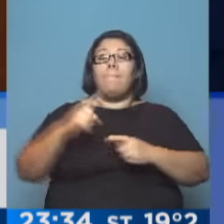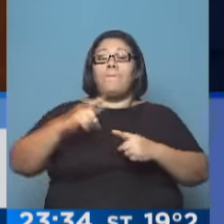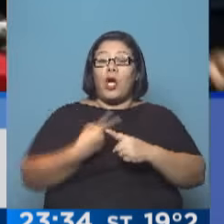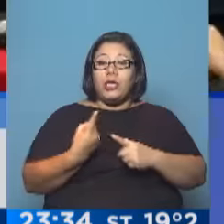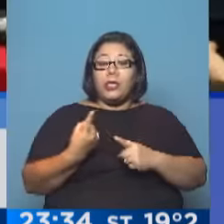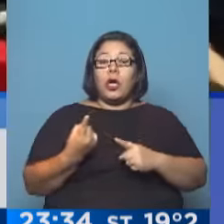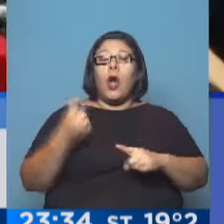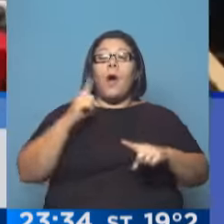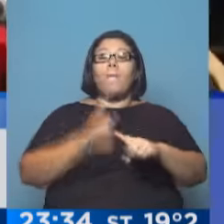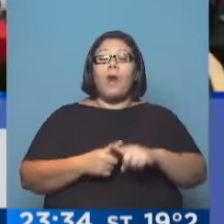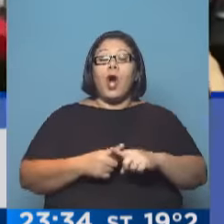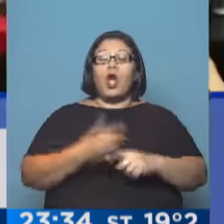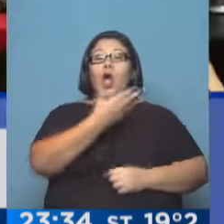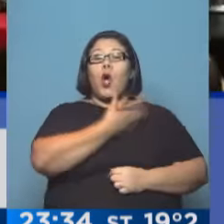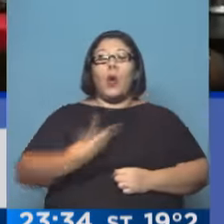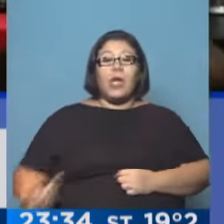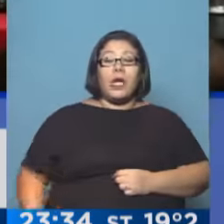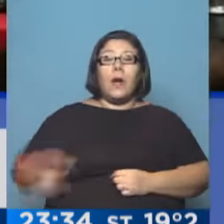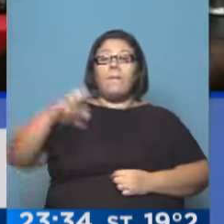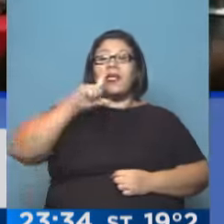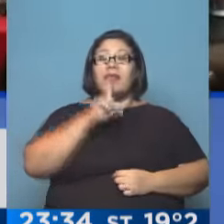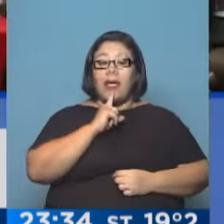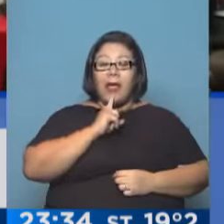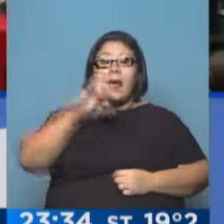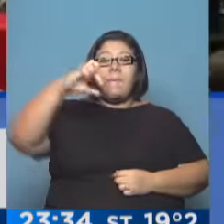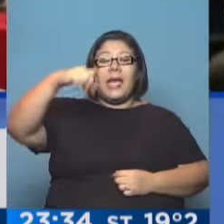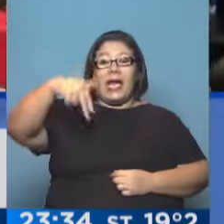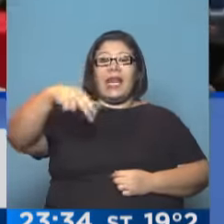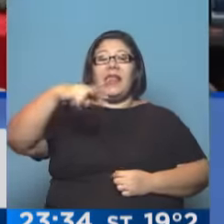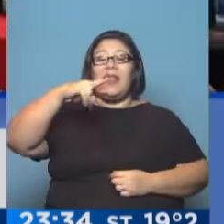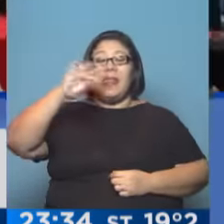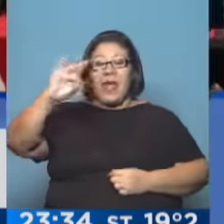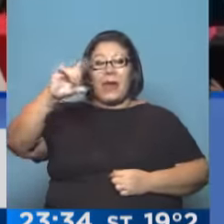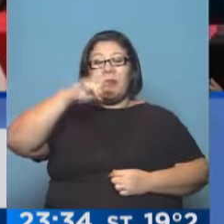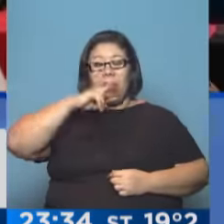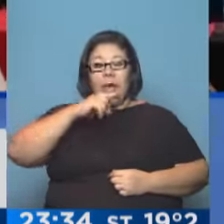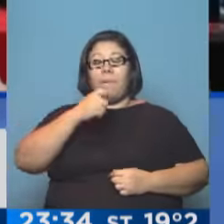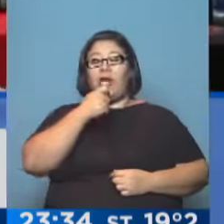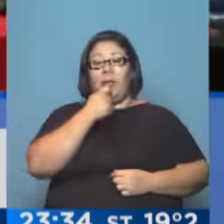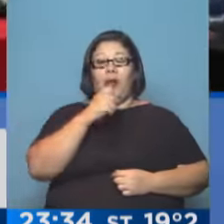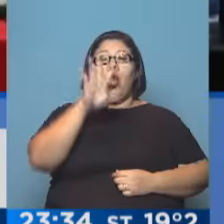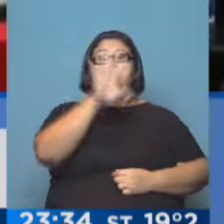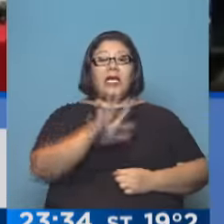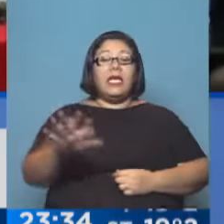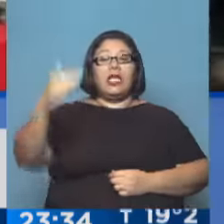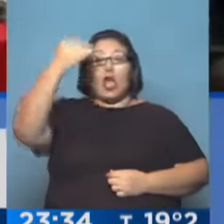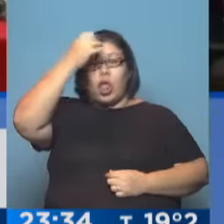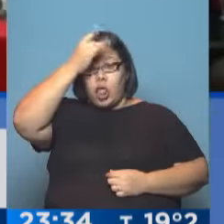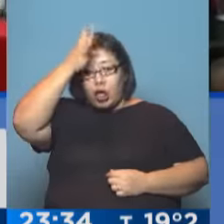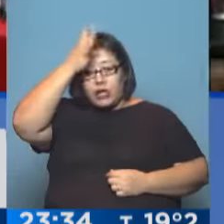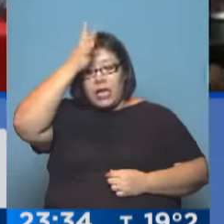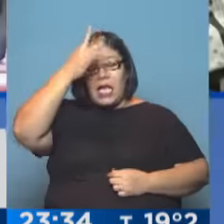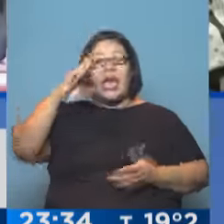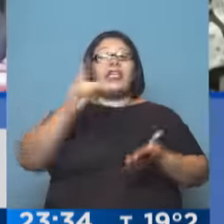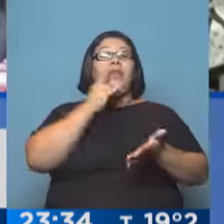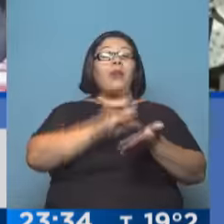Dilma Rousseff, del gobierno del PT, con su principal aliado, que es el PMDB. Recordemos que, por ejemplo, de 512 diputados que hay en la Cámara de Diputados